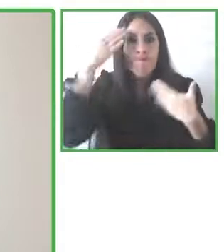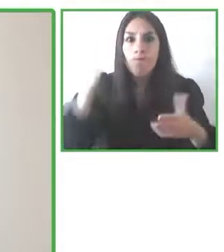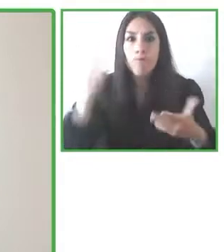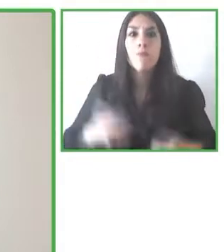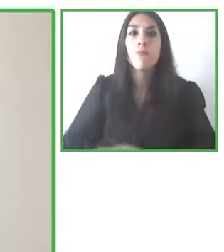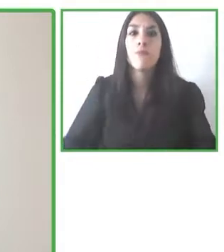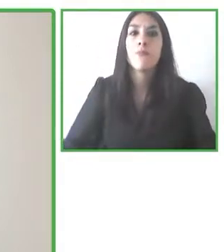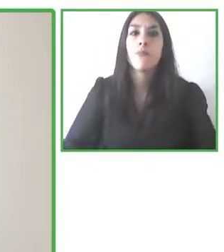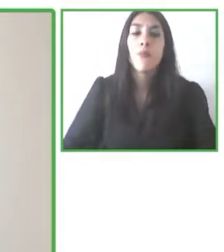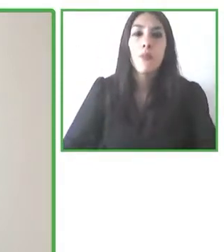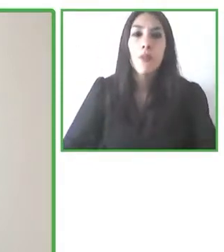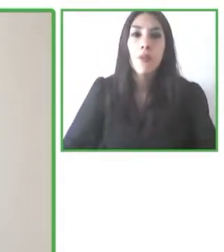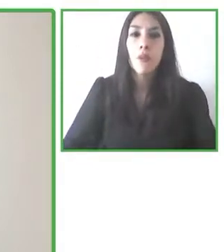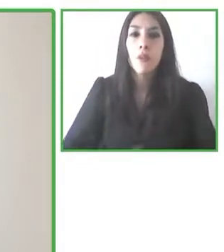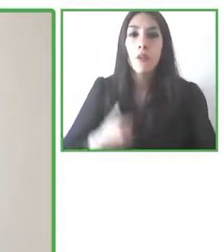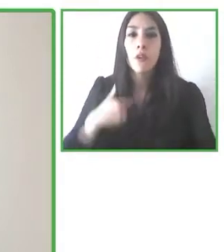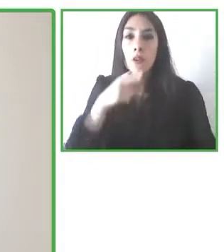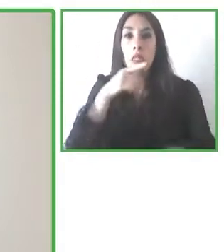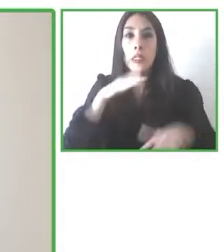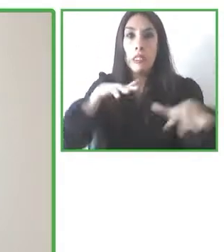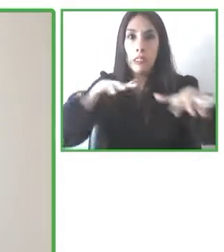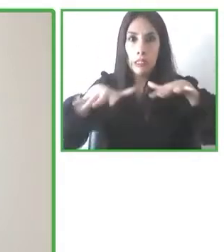Claudio, bienvenido, welcome.